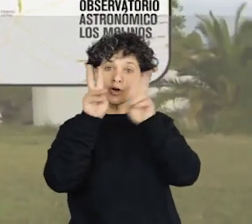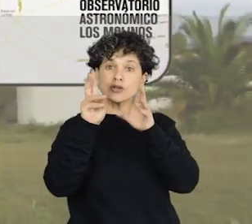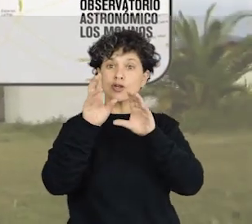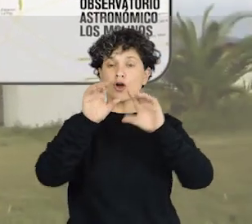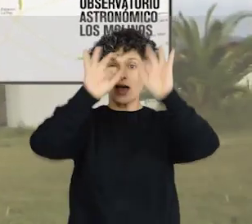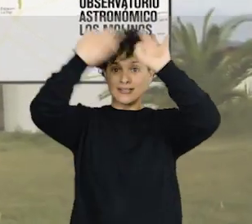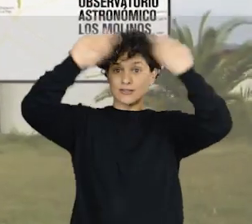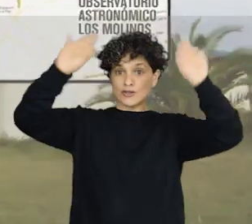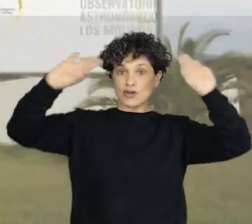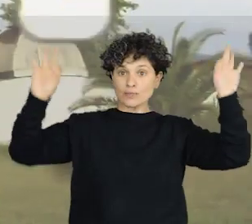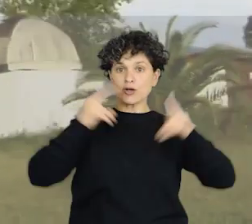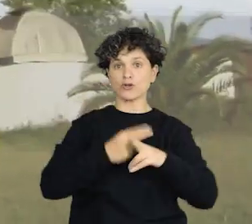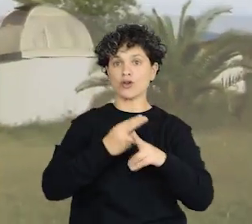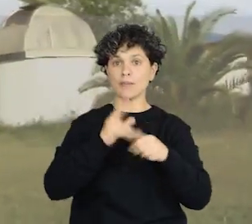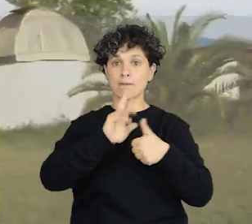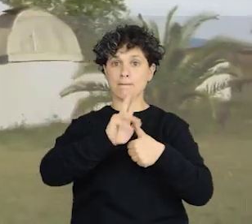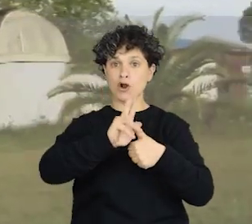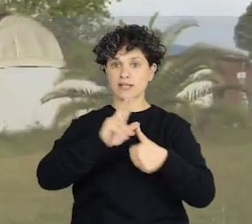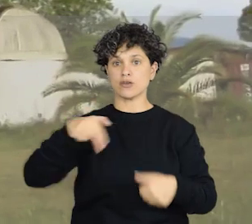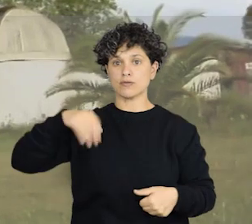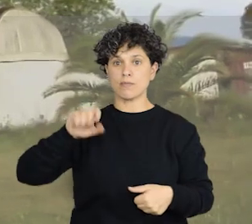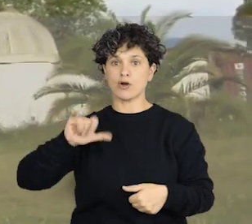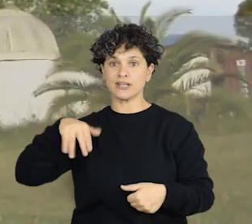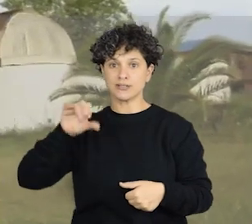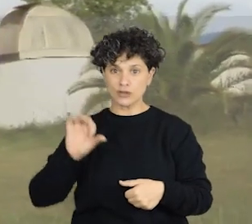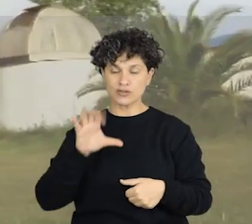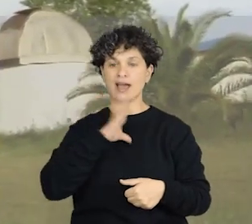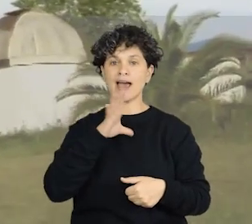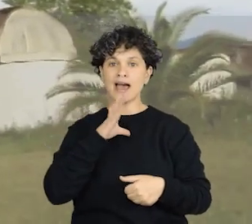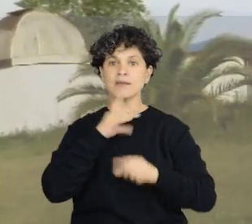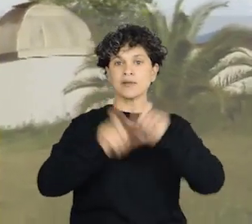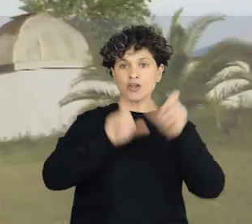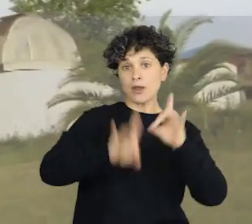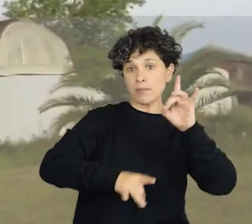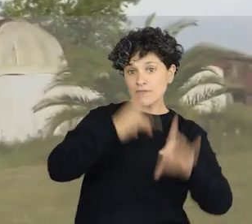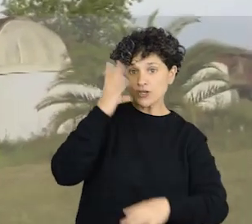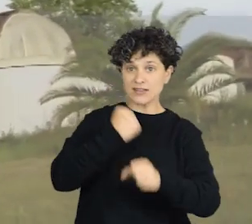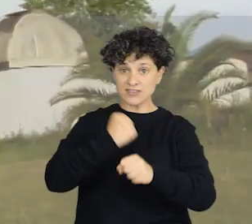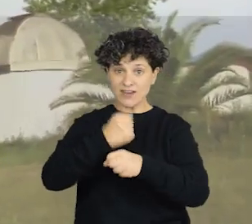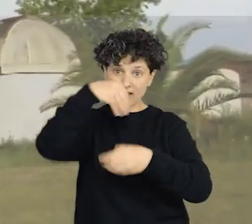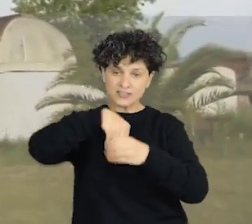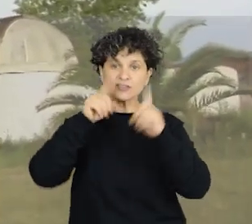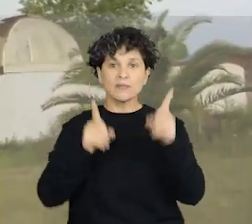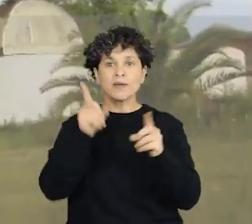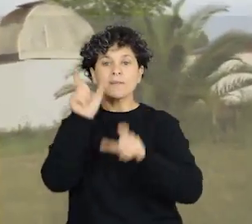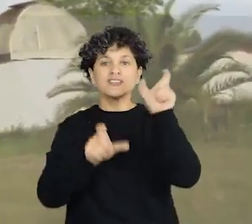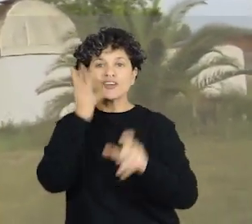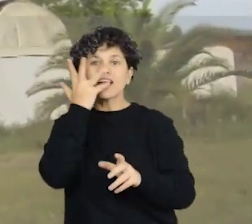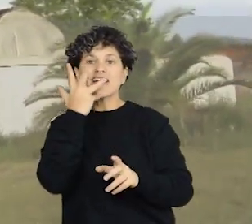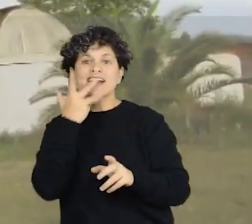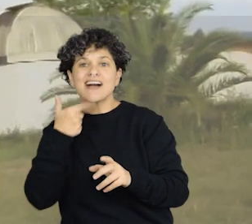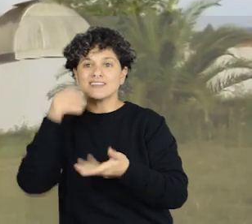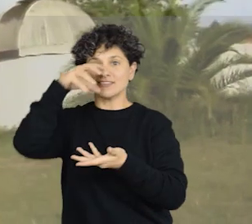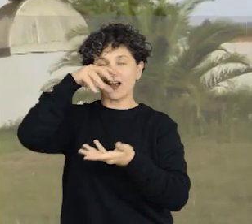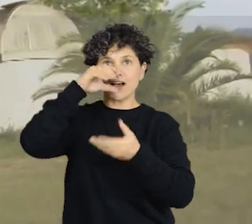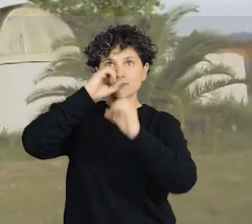aficionados. Estos telescopios están principalmente dedicados a la observación, la búsqueda y el seguimiento de asteroides y cometas